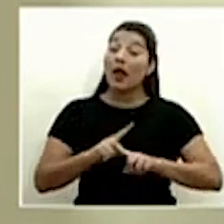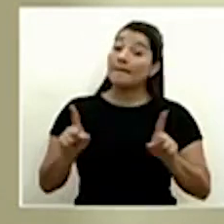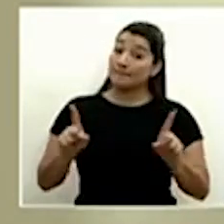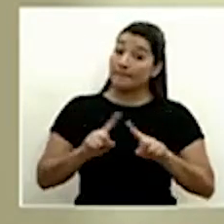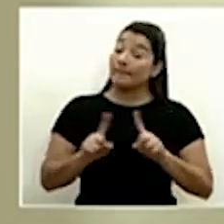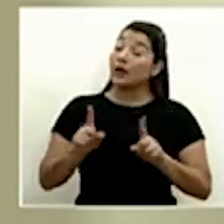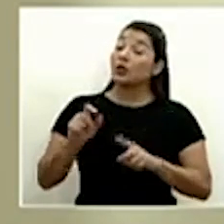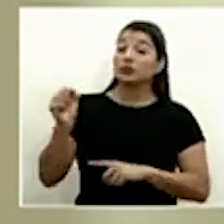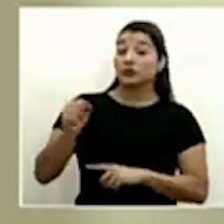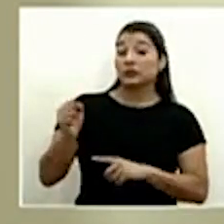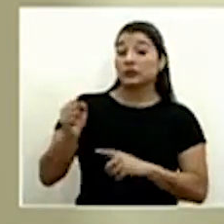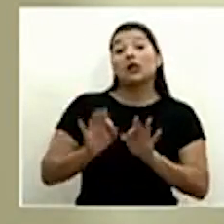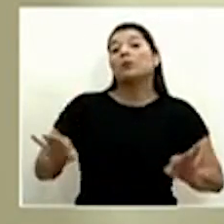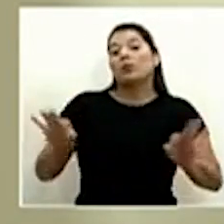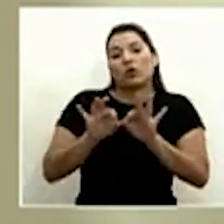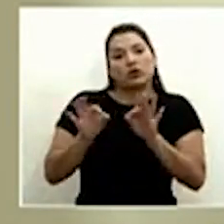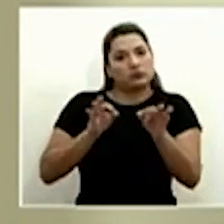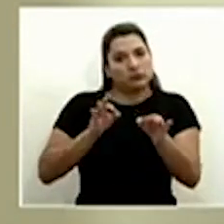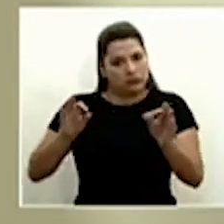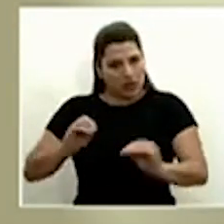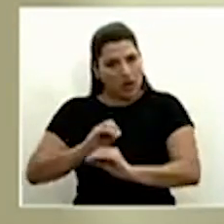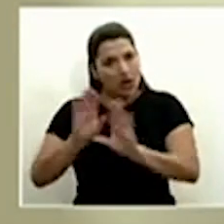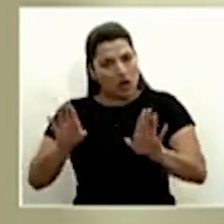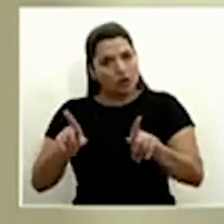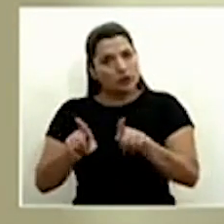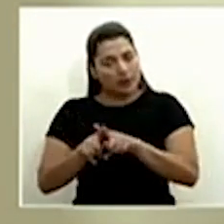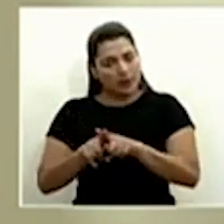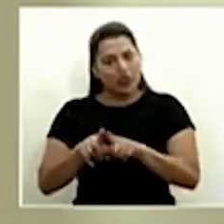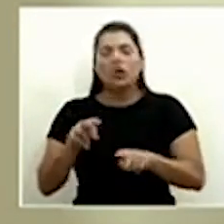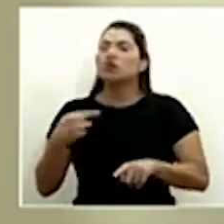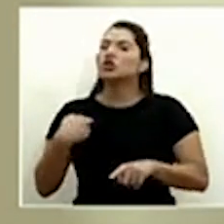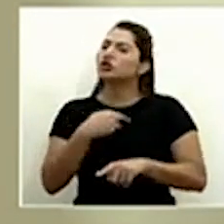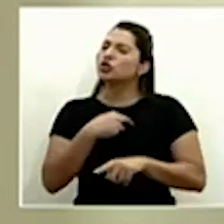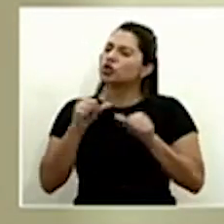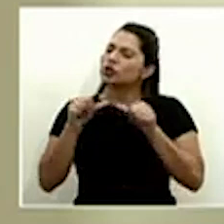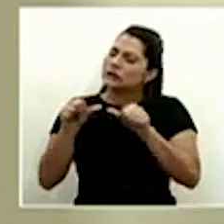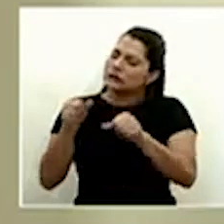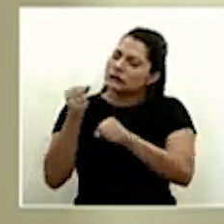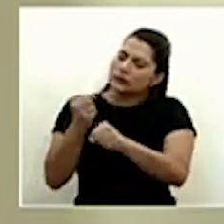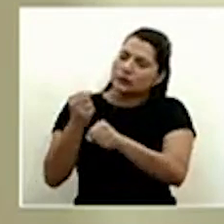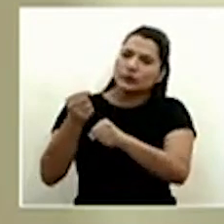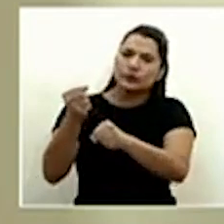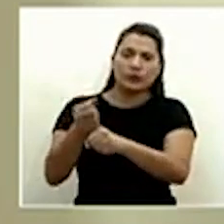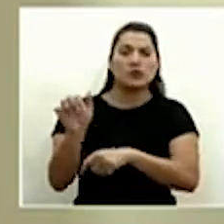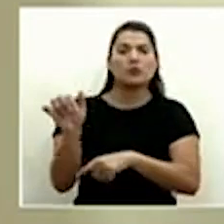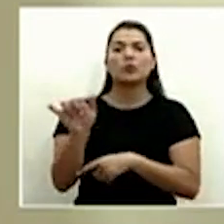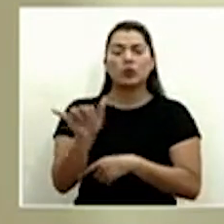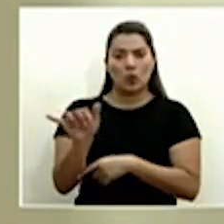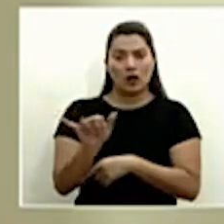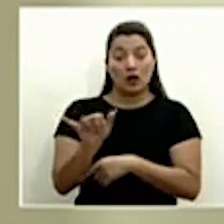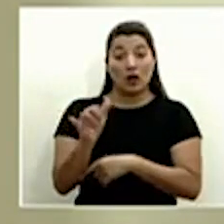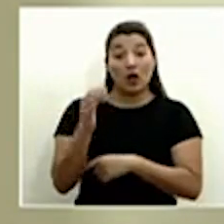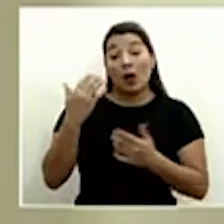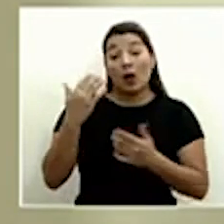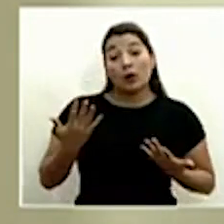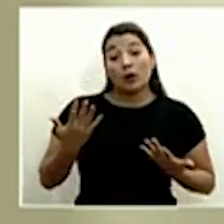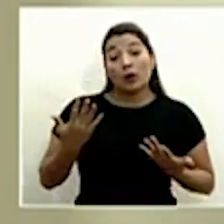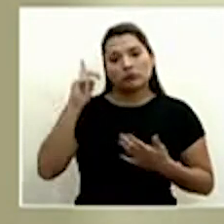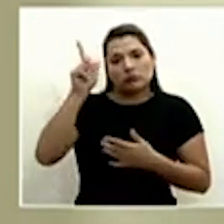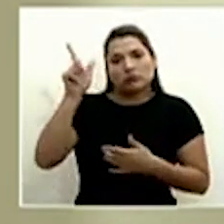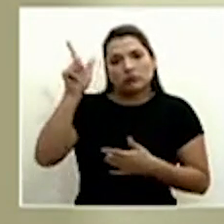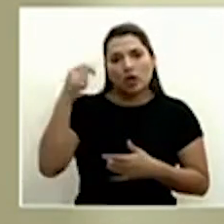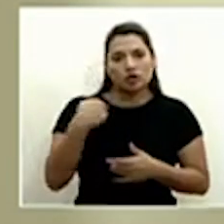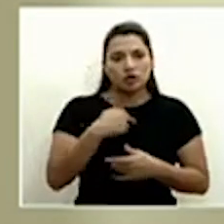importante poner las cosas en el contexto y que seguiremos haciendo toda esa labor que hemos venido haciendo, porque obviamente queremos